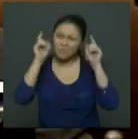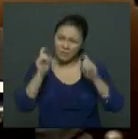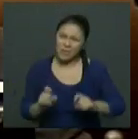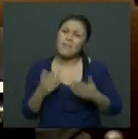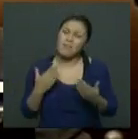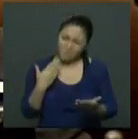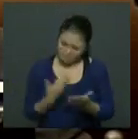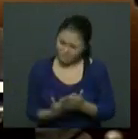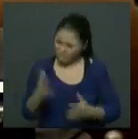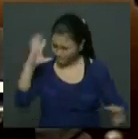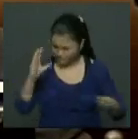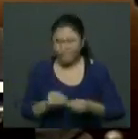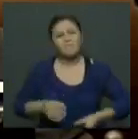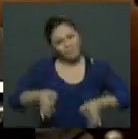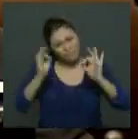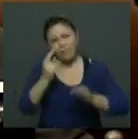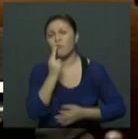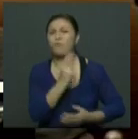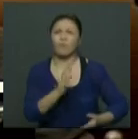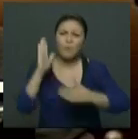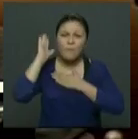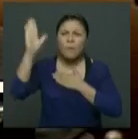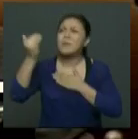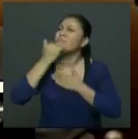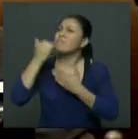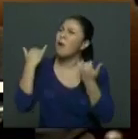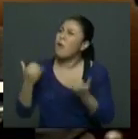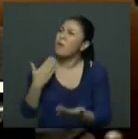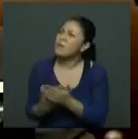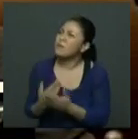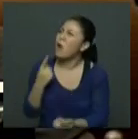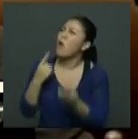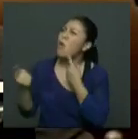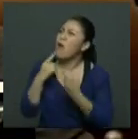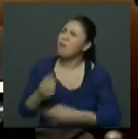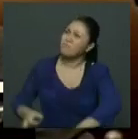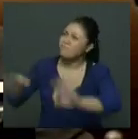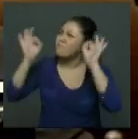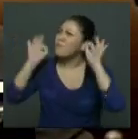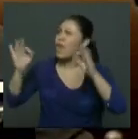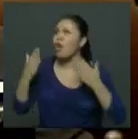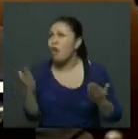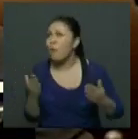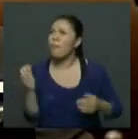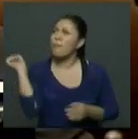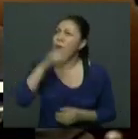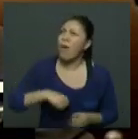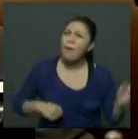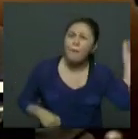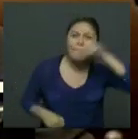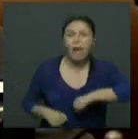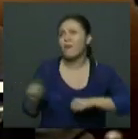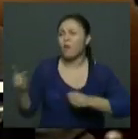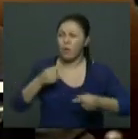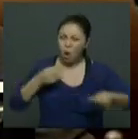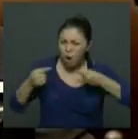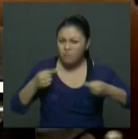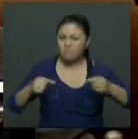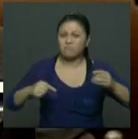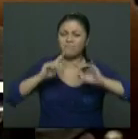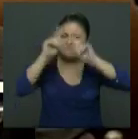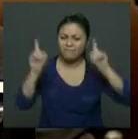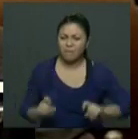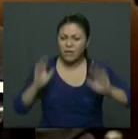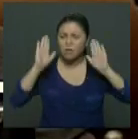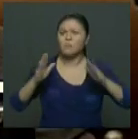palabras. Esperamos podamos conocer una mesa con un diálogo abierto, sin mezquindad, en el debate, donde se puedan tocar todos los temas necesarios